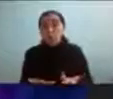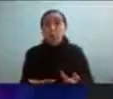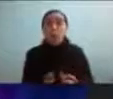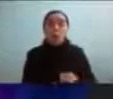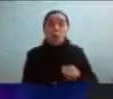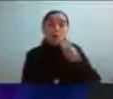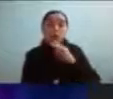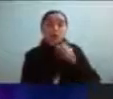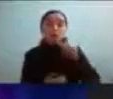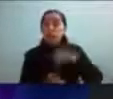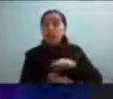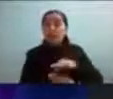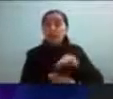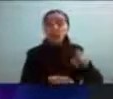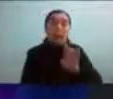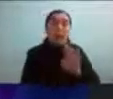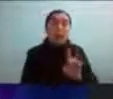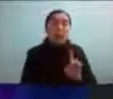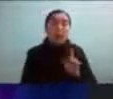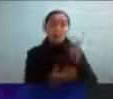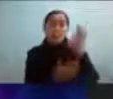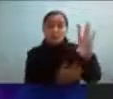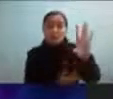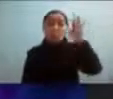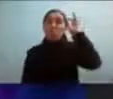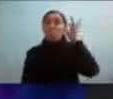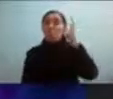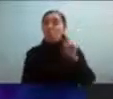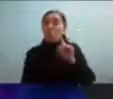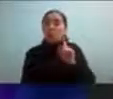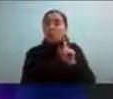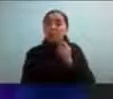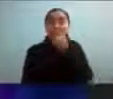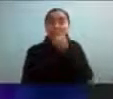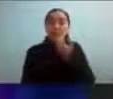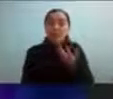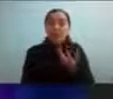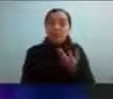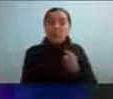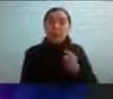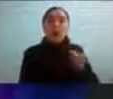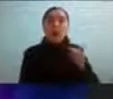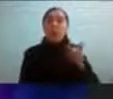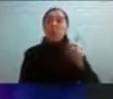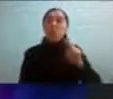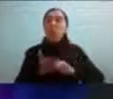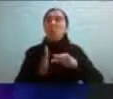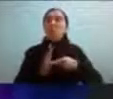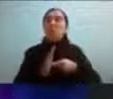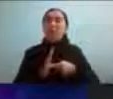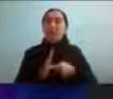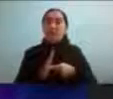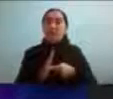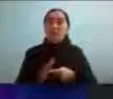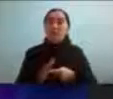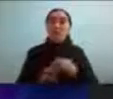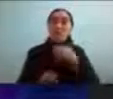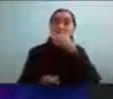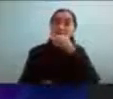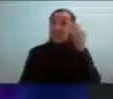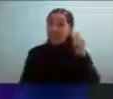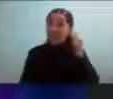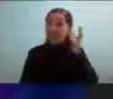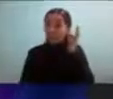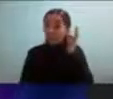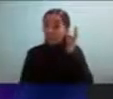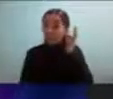y que no ha sido identificada la problemática como un núcleo de comunicación social y muchas veces como comentaba también Magda el